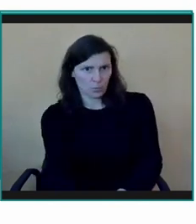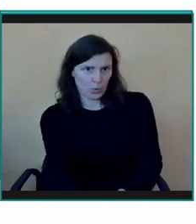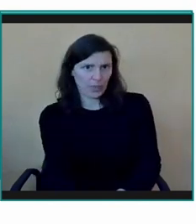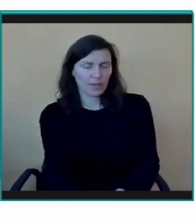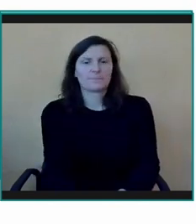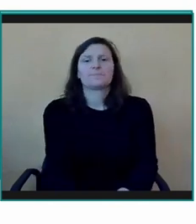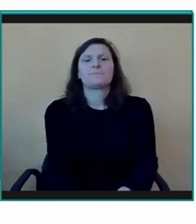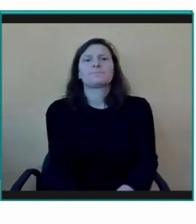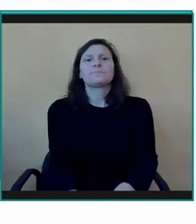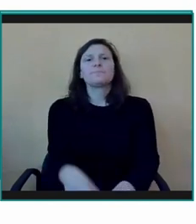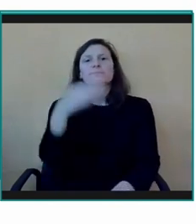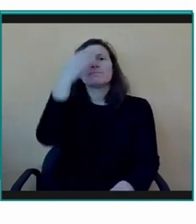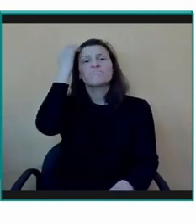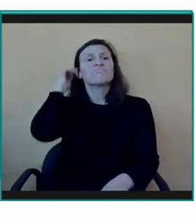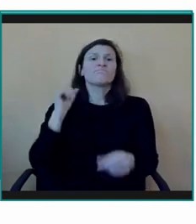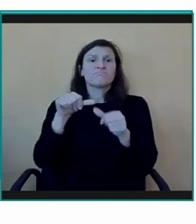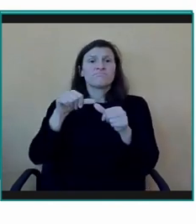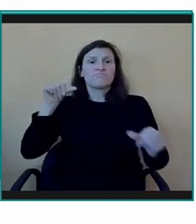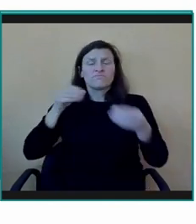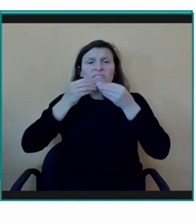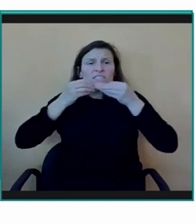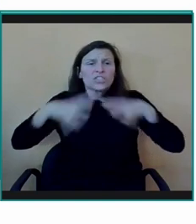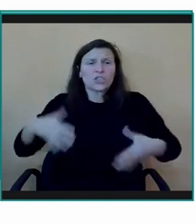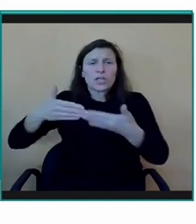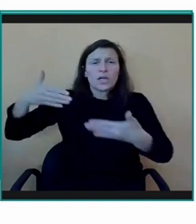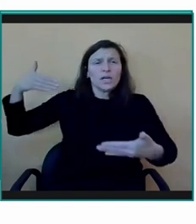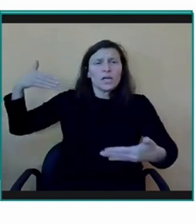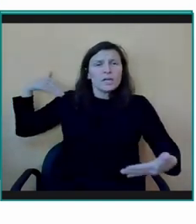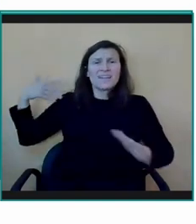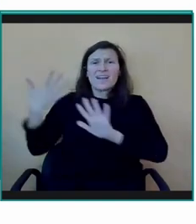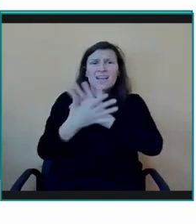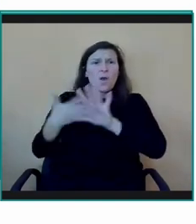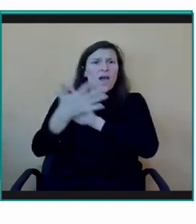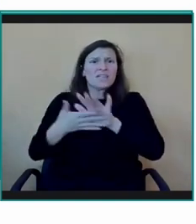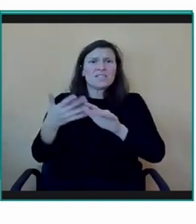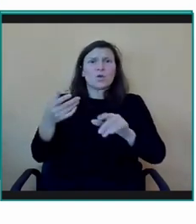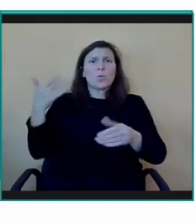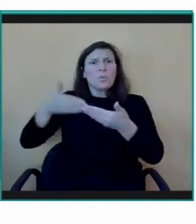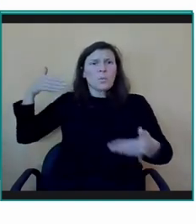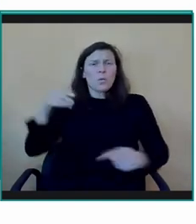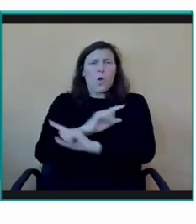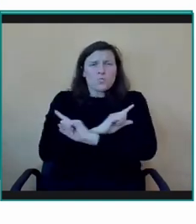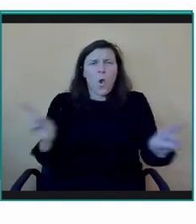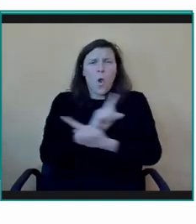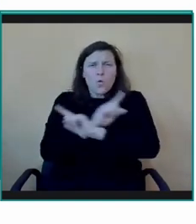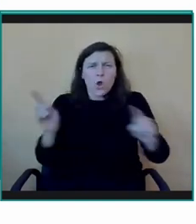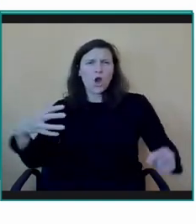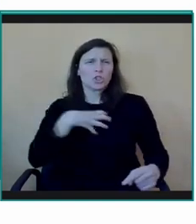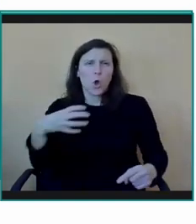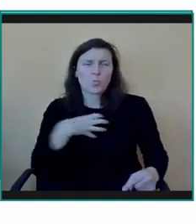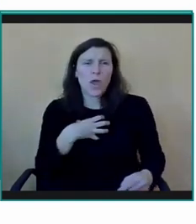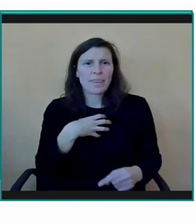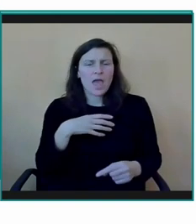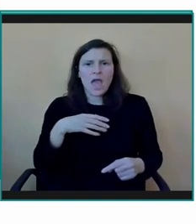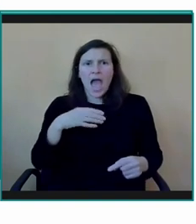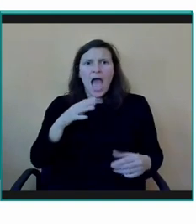en el tema de la educación. Se han hecho barbaridades con las personas sordas desde atarles las